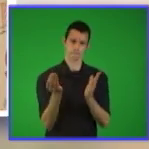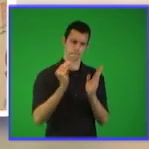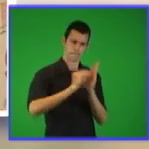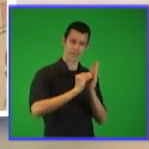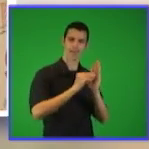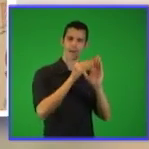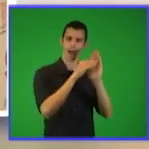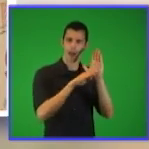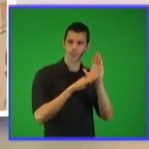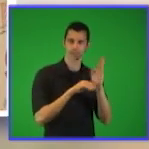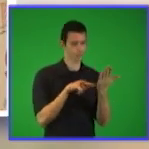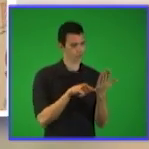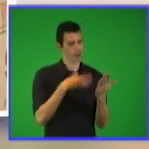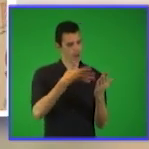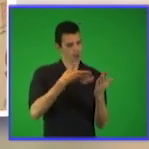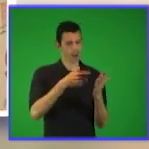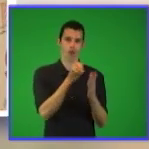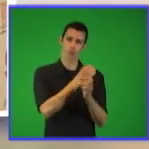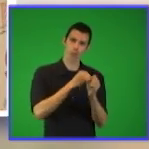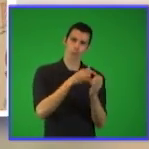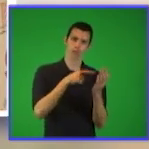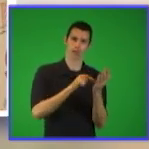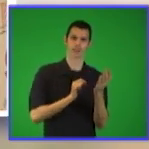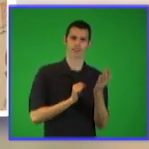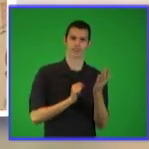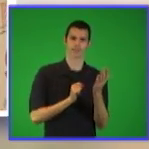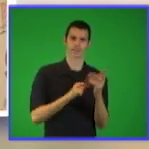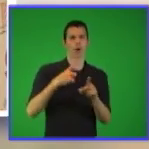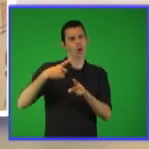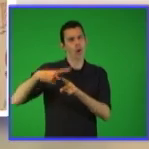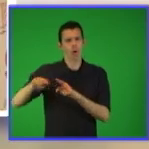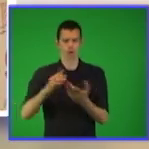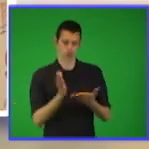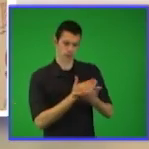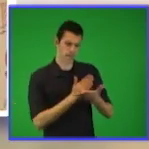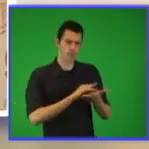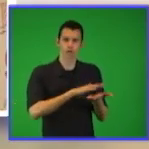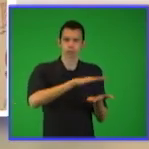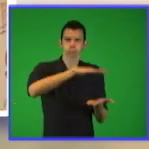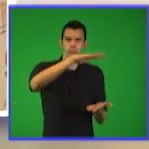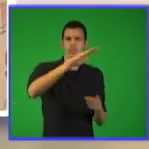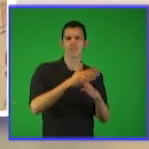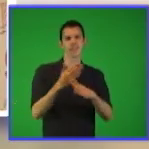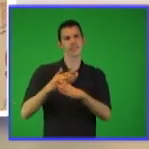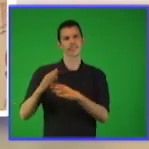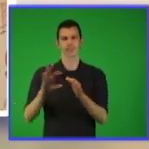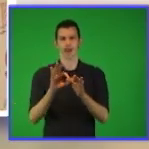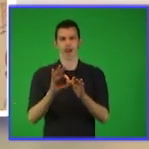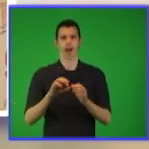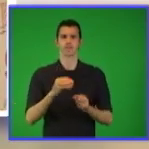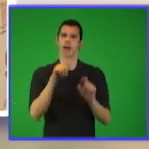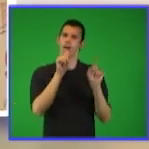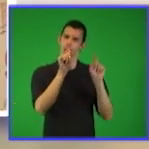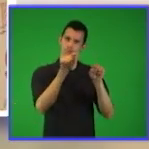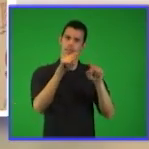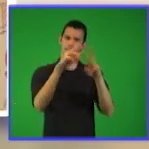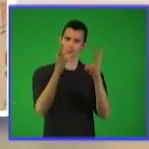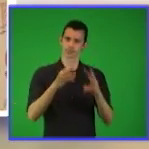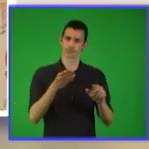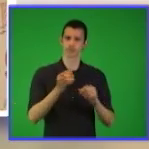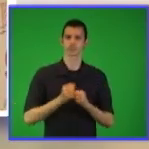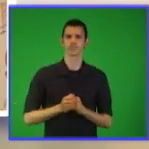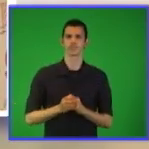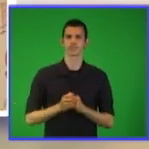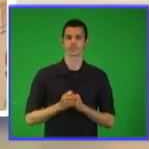con videos sobre temas del currículo de la matemática escolar, al repasador virtual